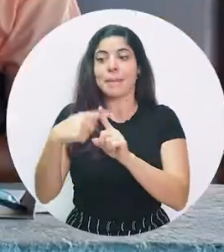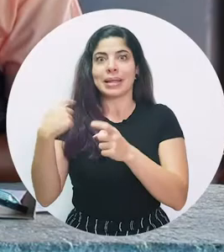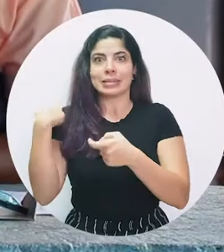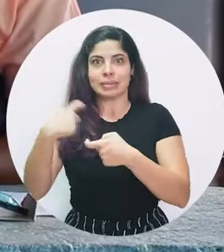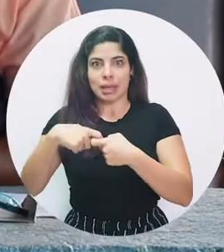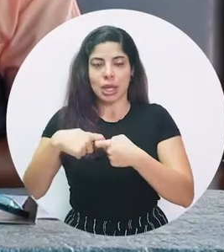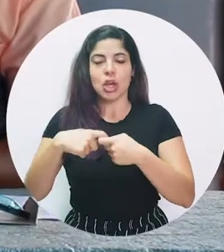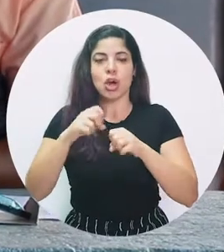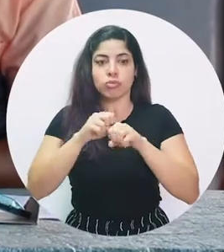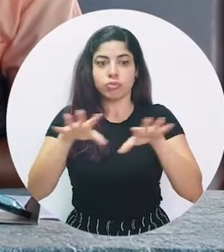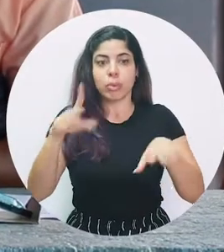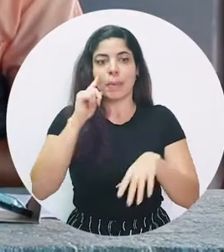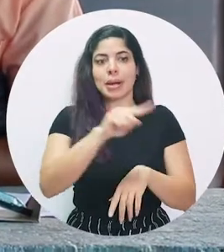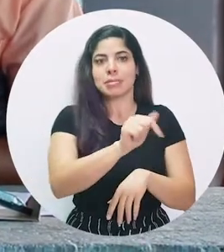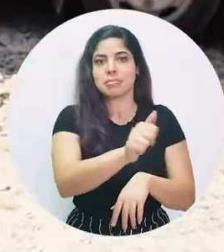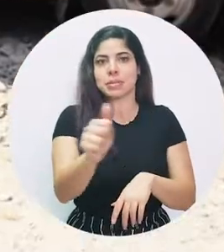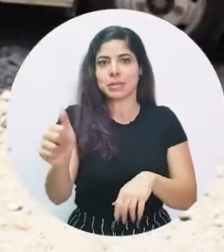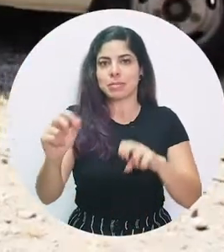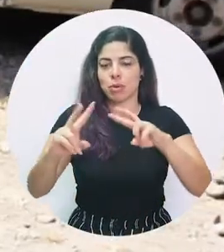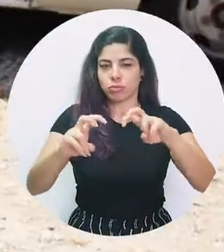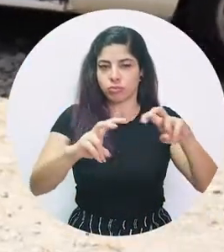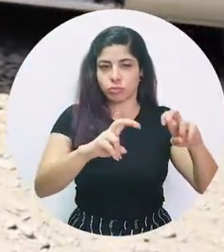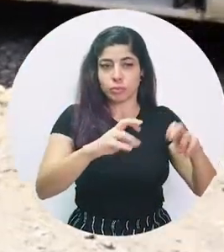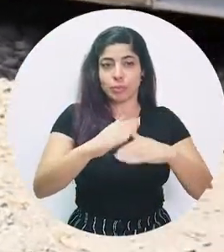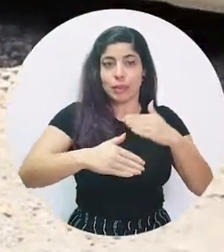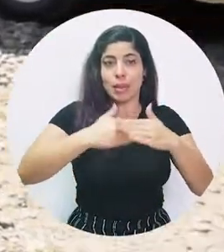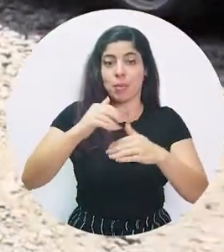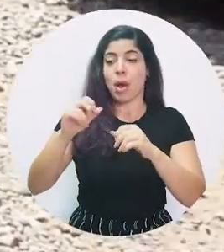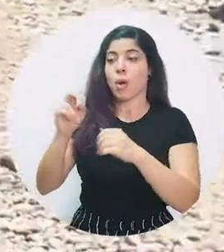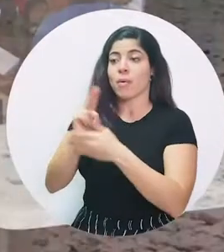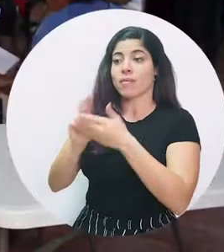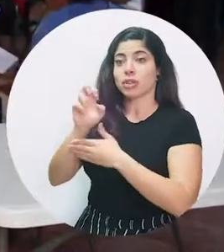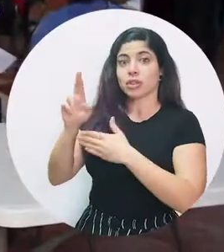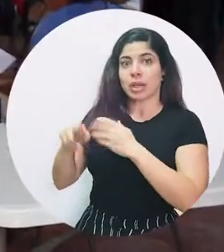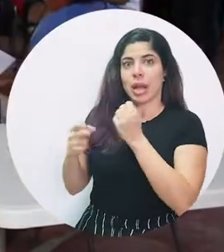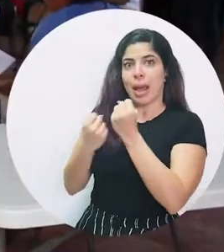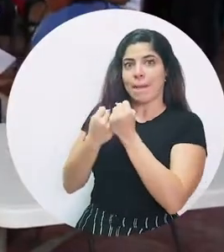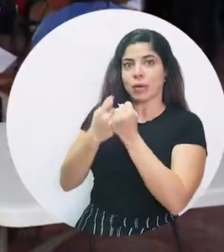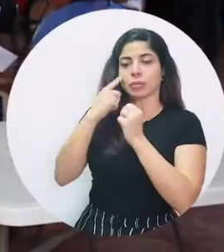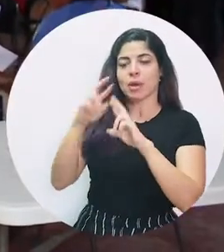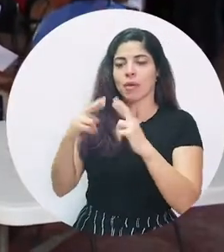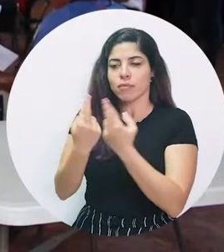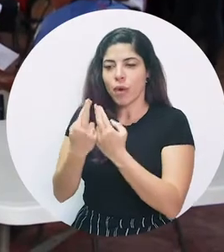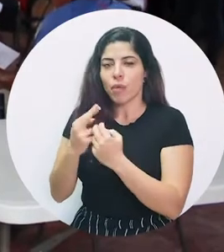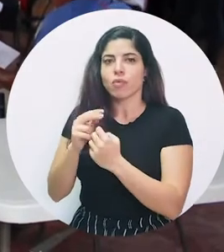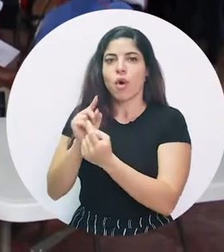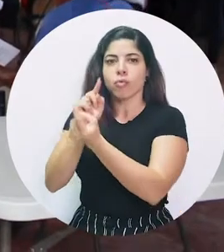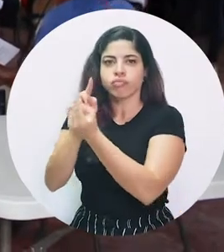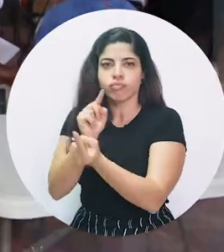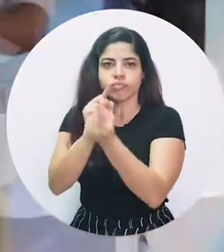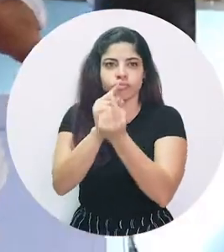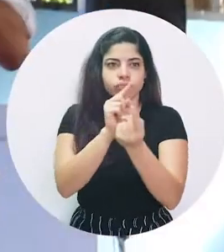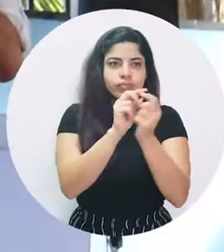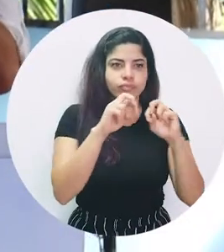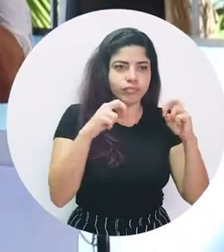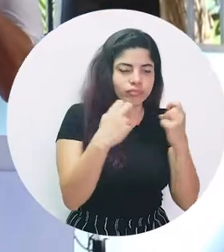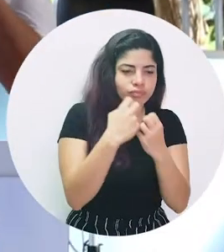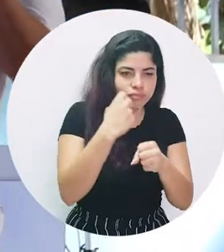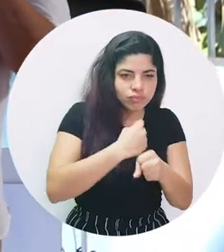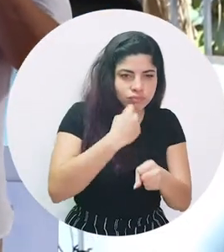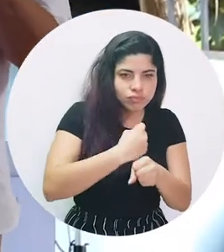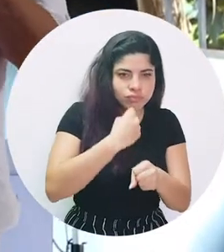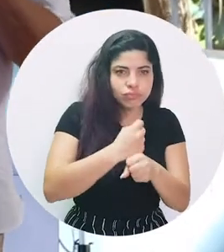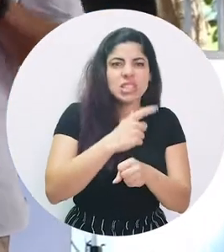para que pudieran hacer un análisis. Luego, con el apoyo de la Universidad de Costa Rica, se hicieron varias sesiones de trabajo en diferentes lugares de la comunidad, donde